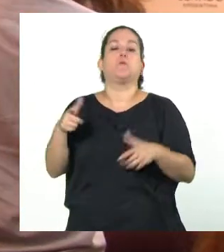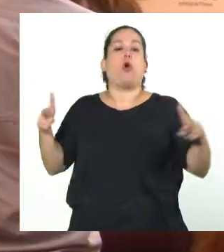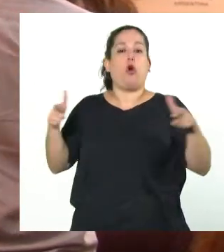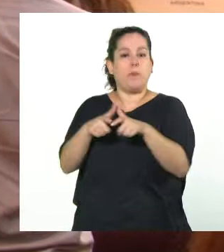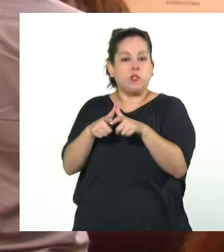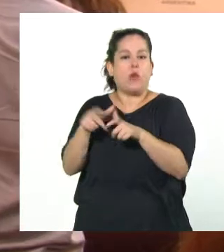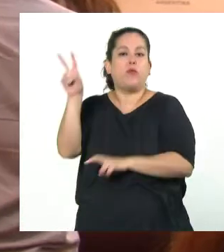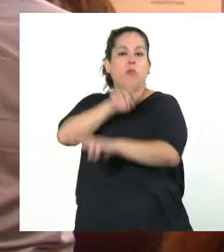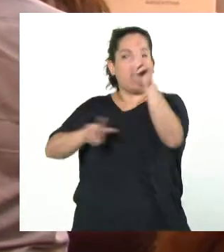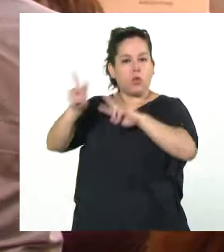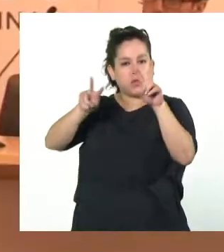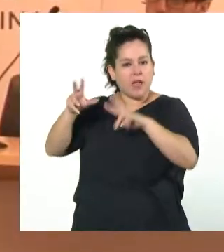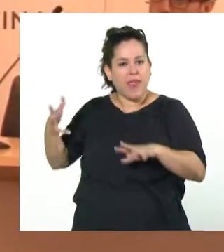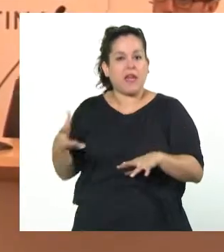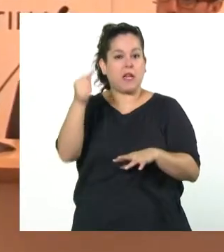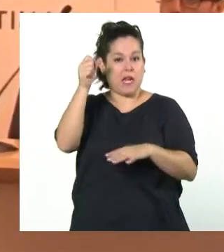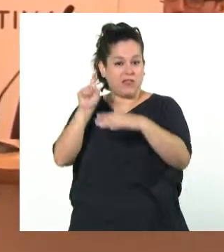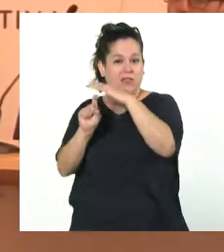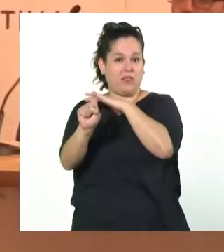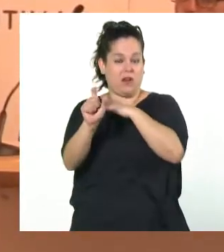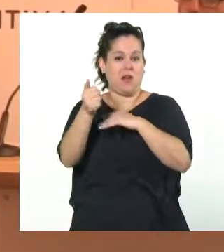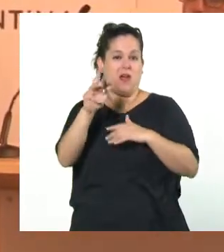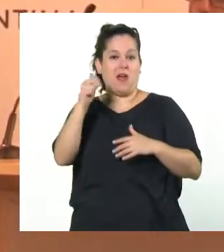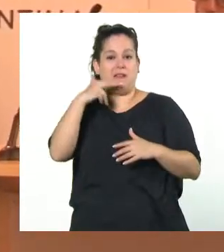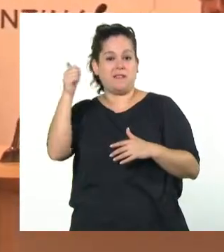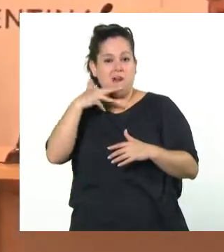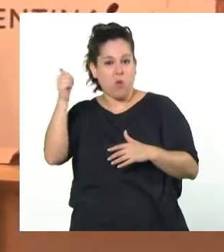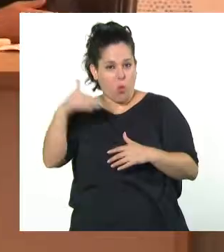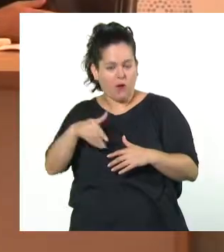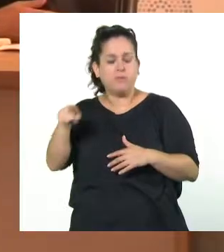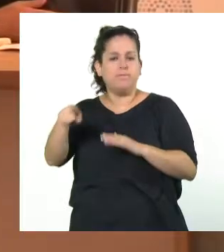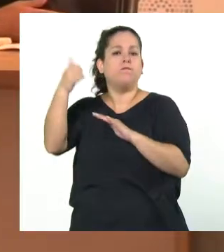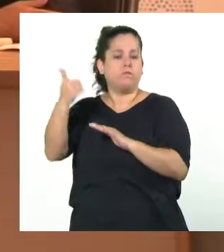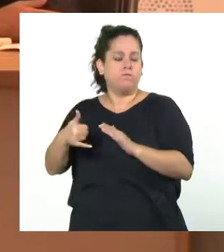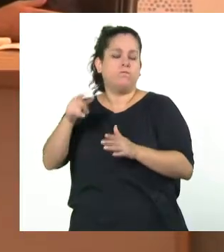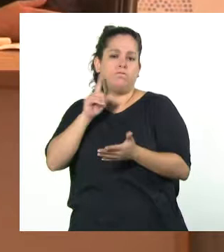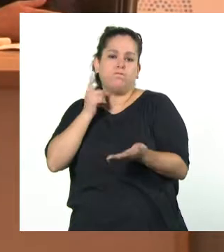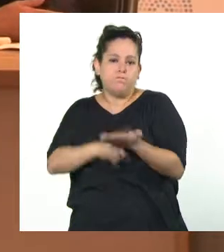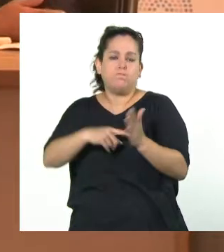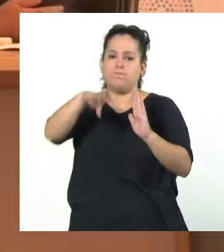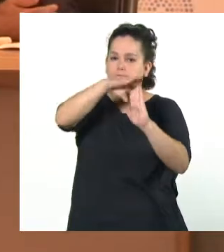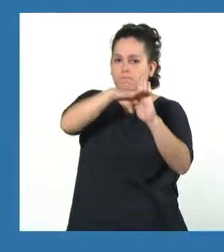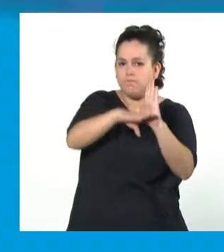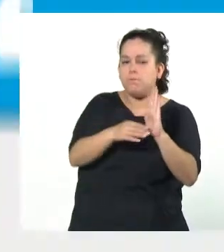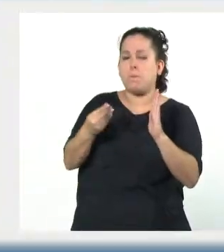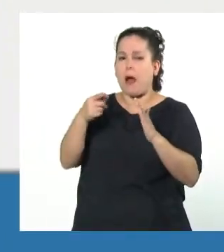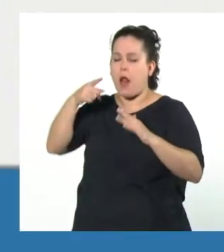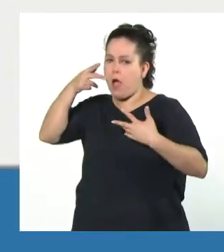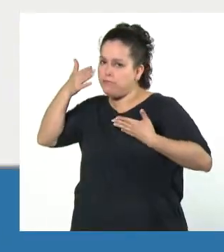Operaciones de Rescate del Submarino ARA San Juan consensuó una serie de medidas que tienen por objeto intensificar su investigación.